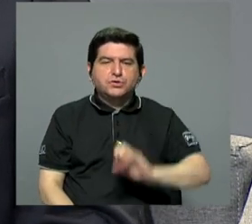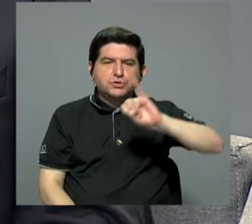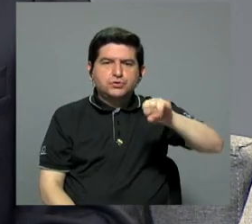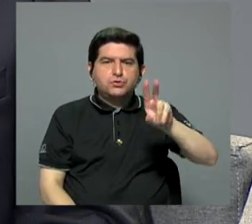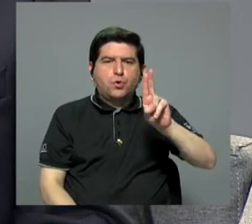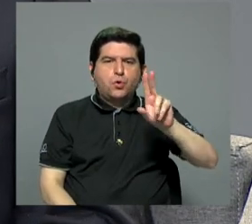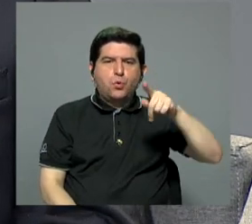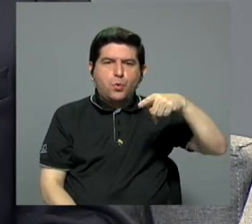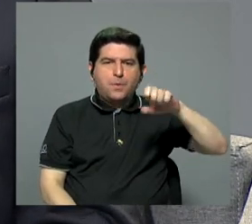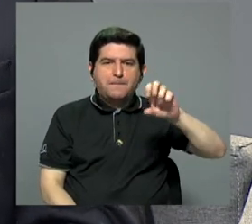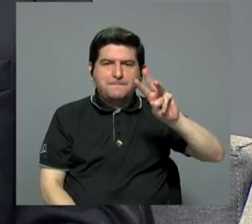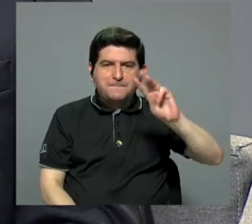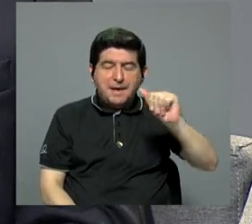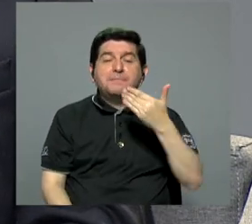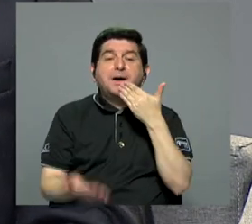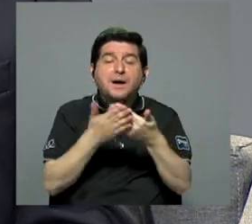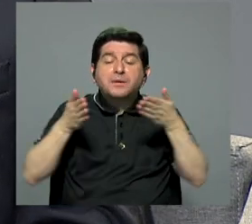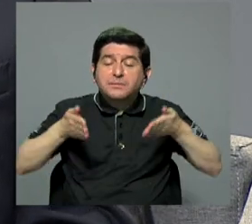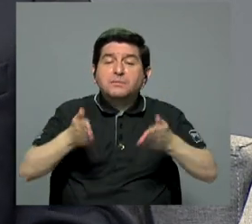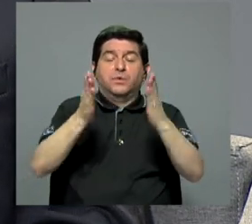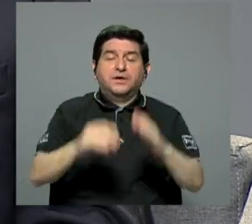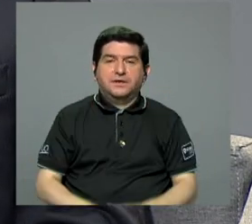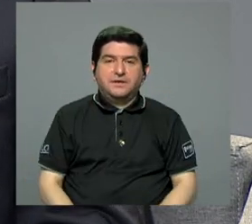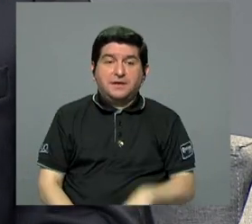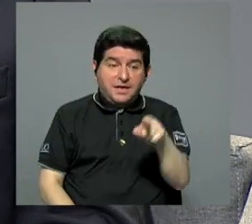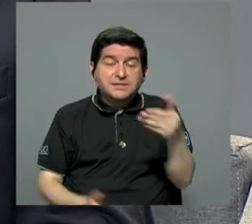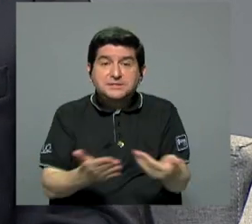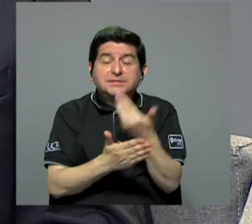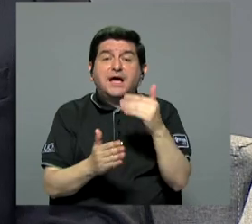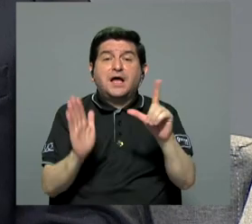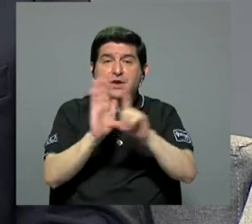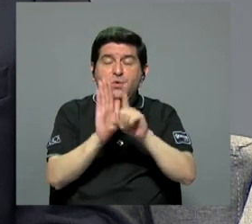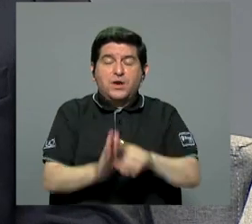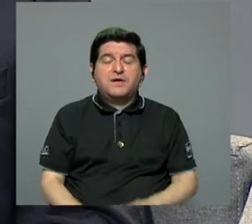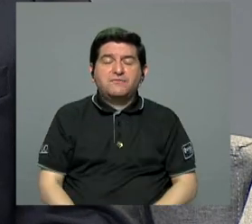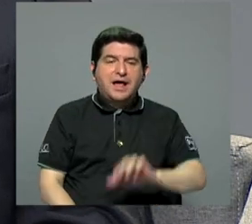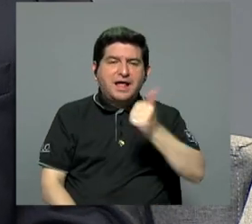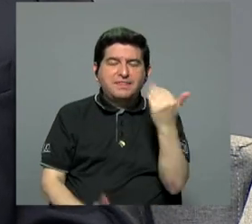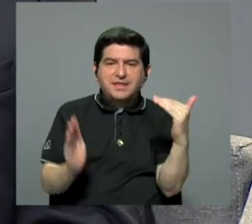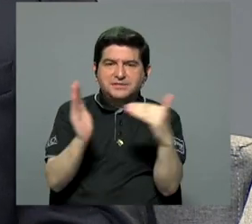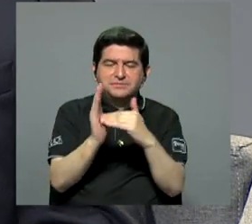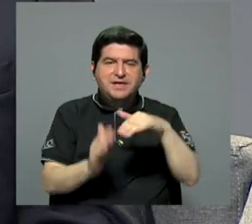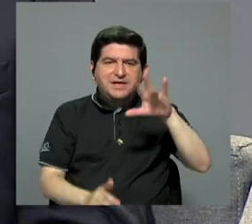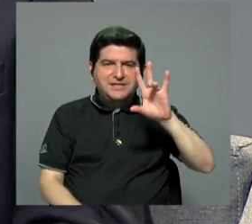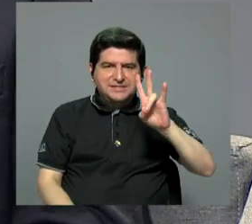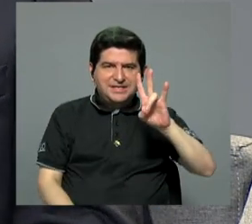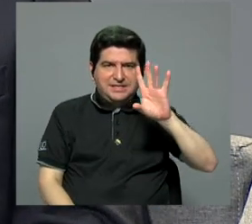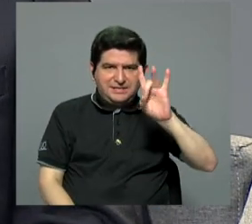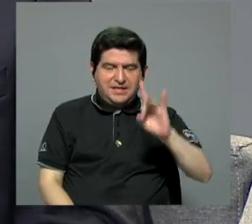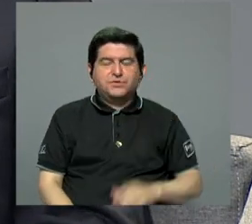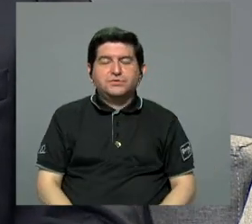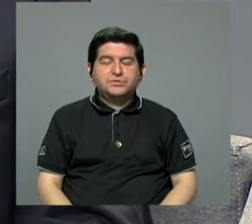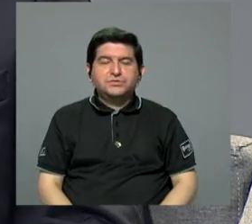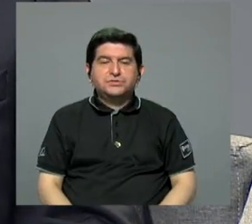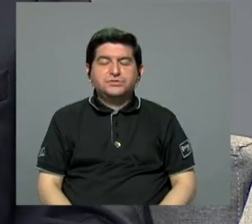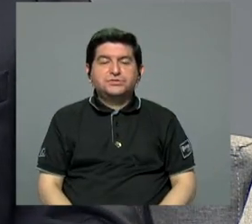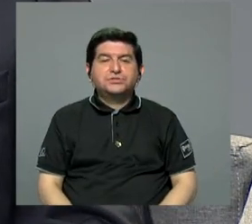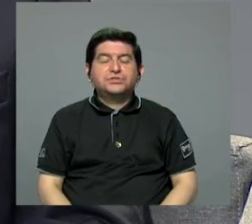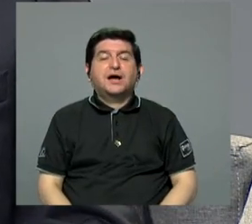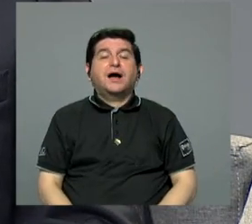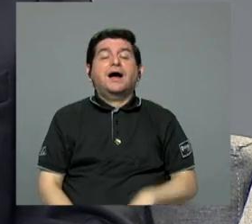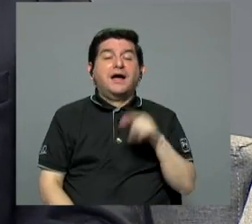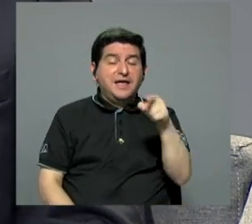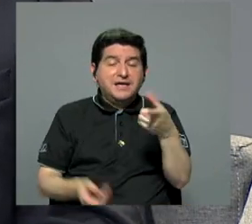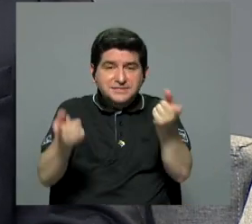nos da un muy buen camino. Hoy, gracias a esta nueva ley, la 10.078, se le permite a la Junta de Pensiones del